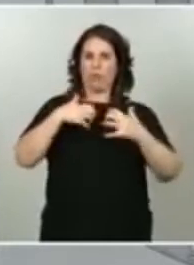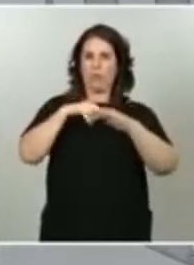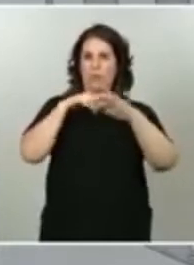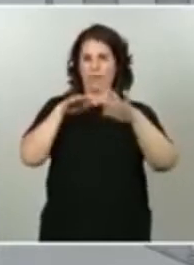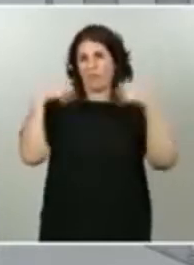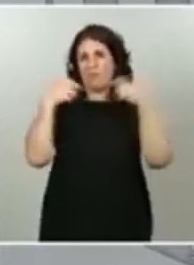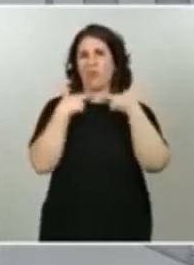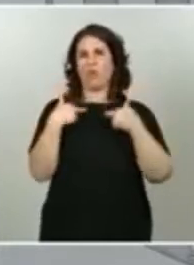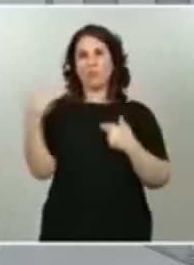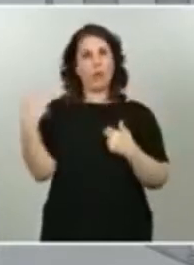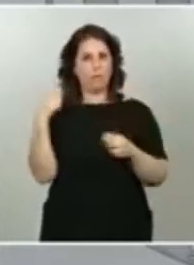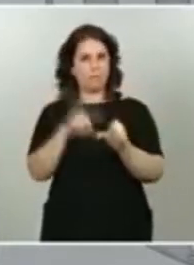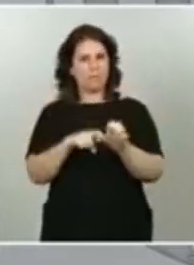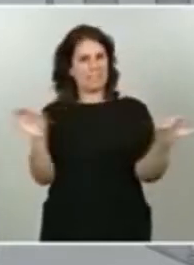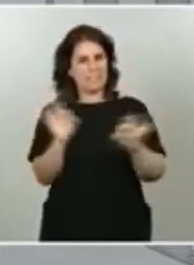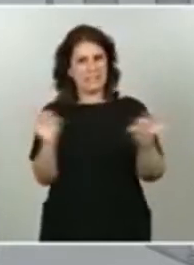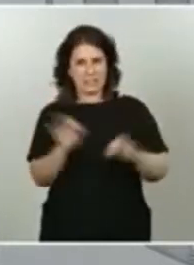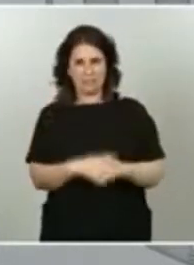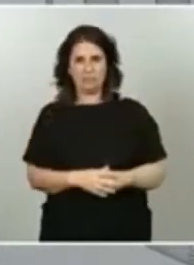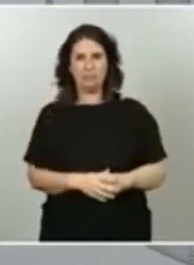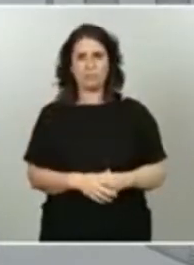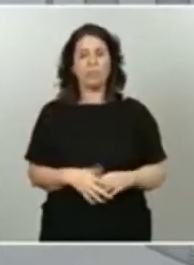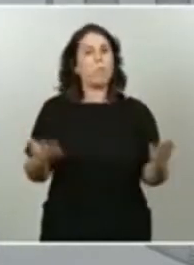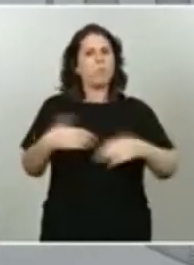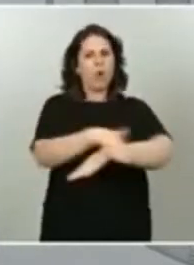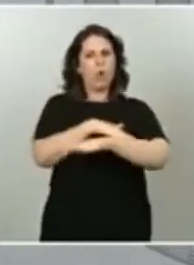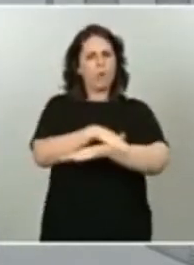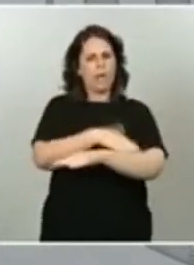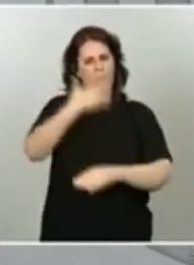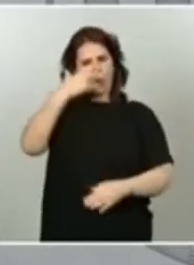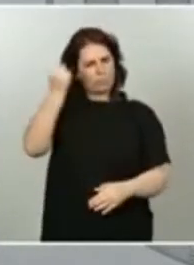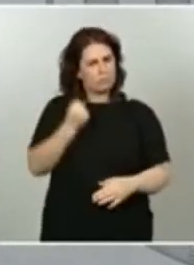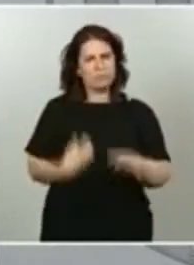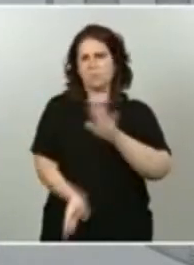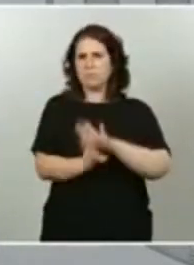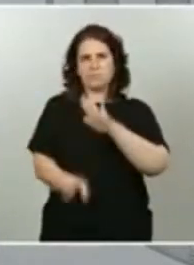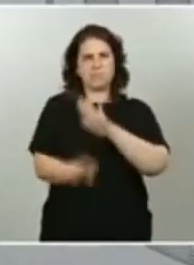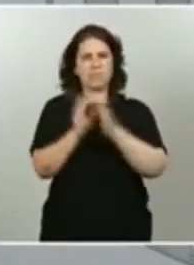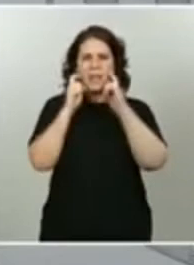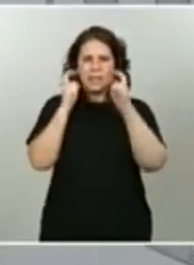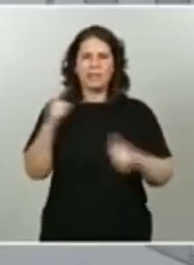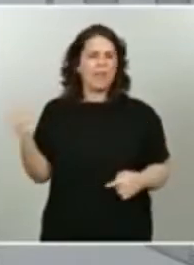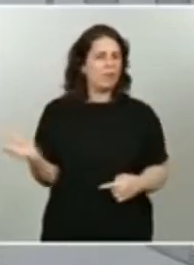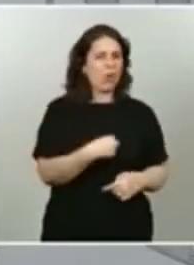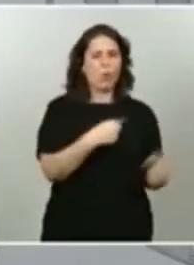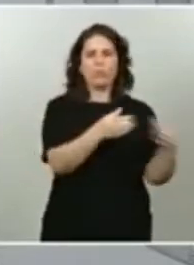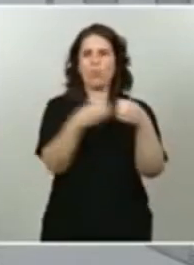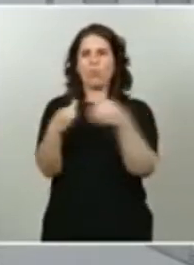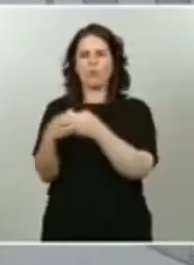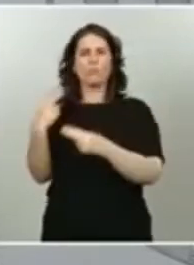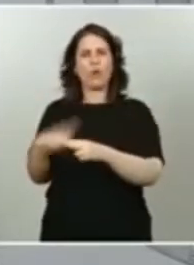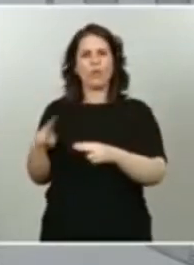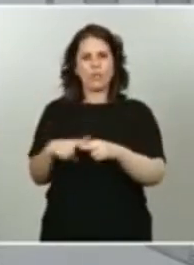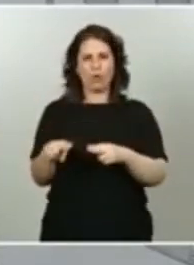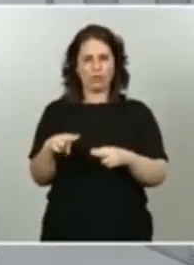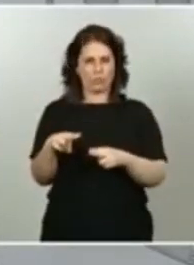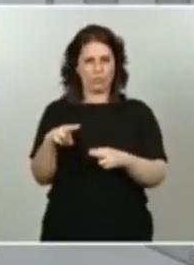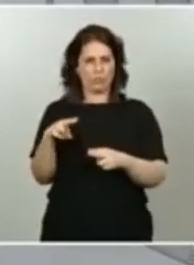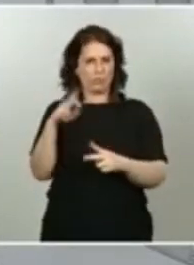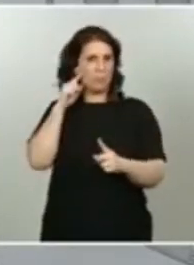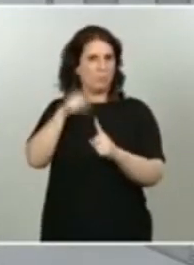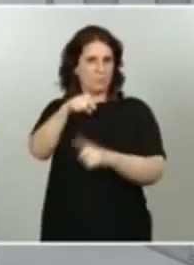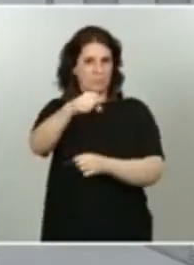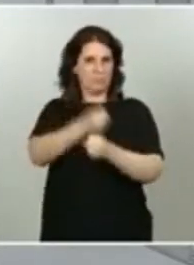el Gobierno no va a cejar en este empeño de sumar a todas las fuerzas políticas en esta tarea porque el país, lo